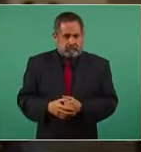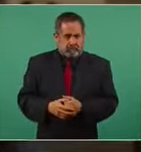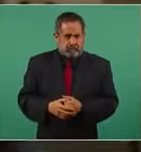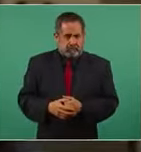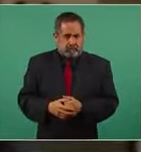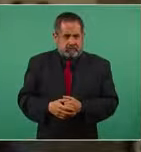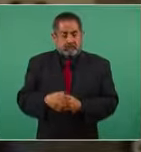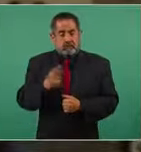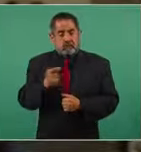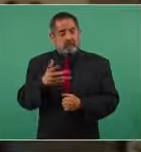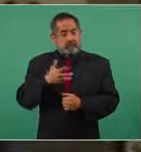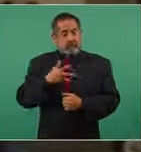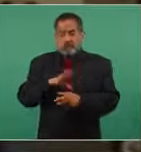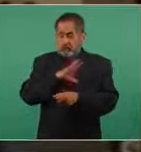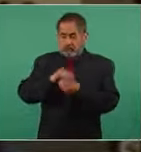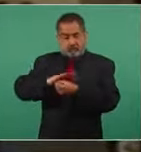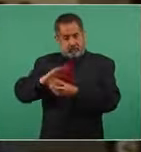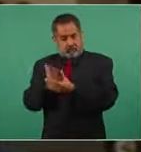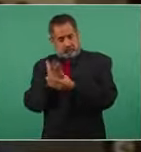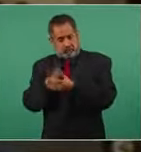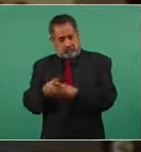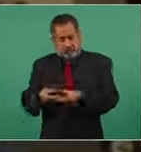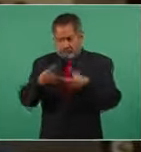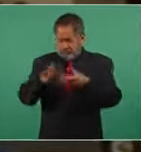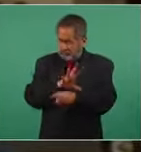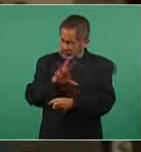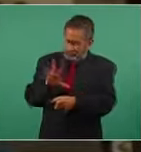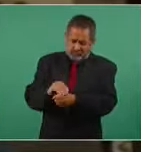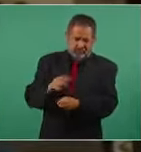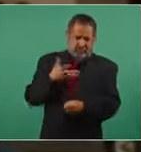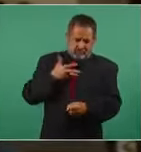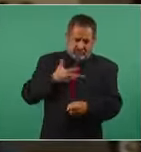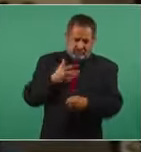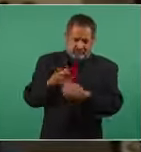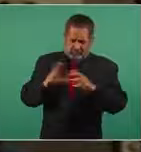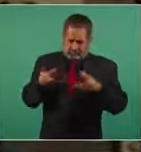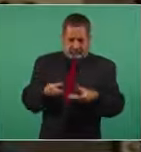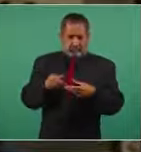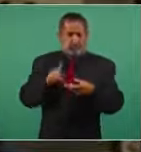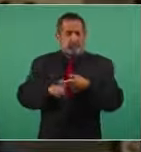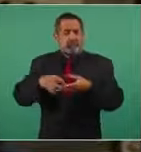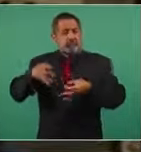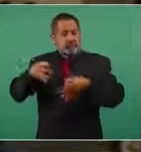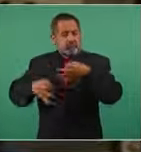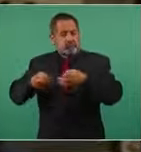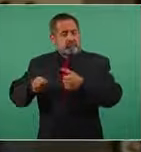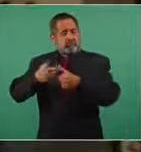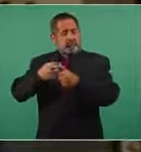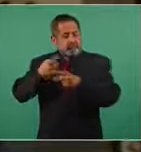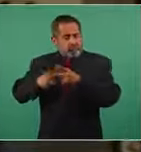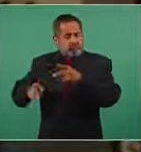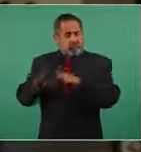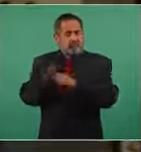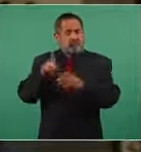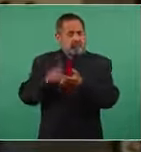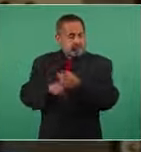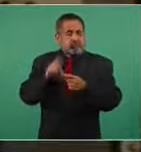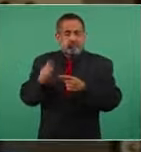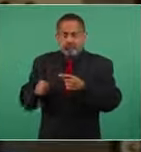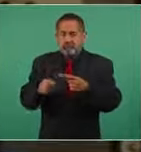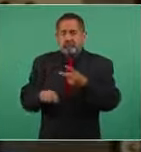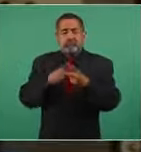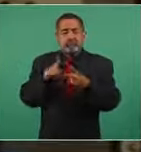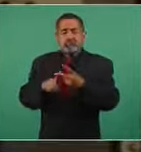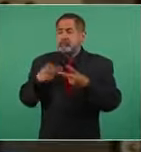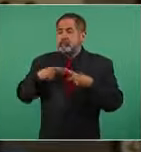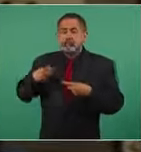tengo toda la documentación toda tanto del juicio original tanto de los